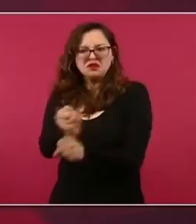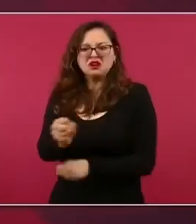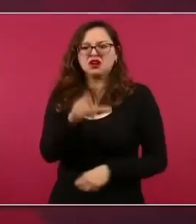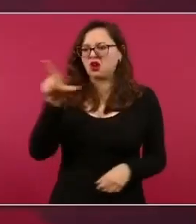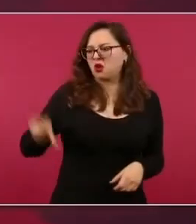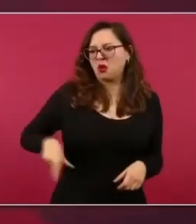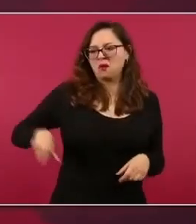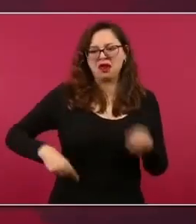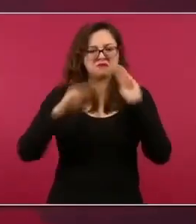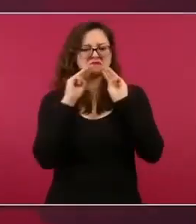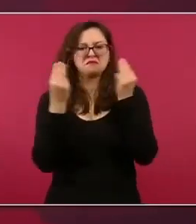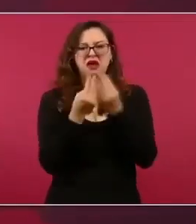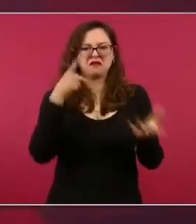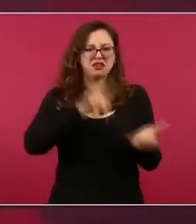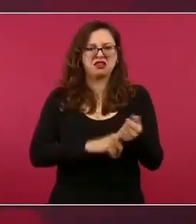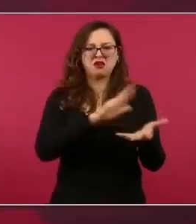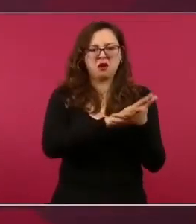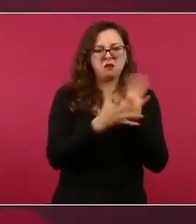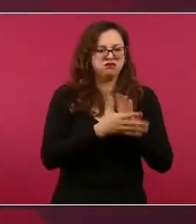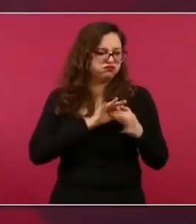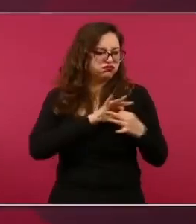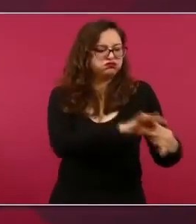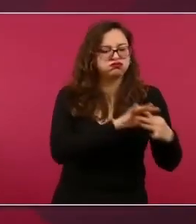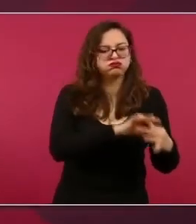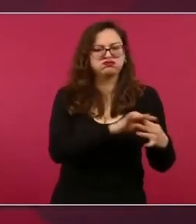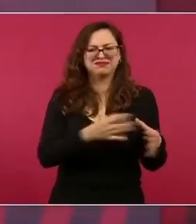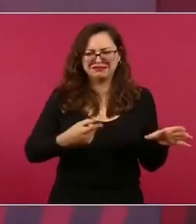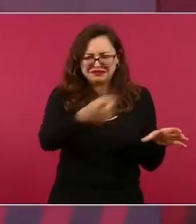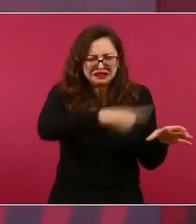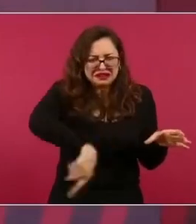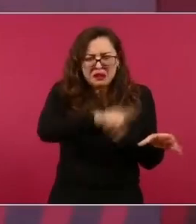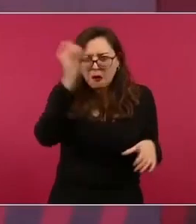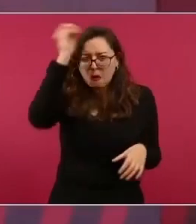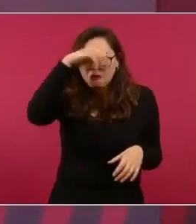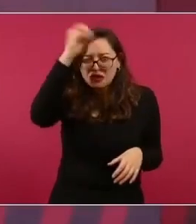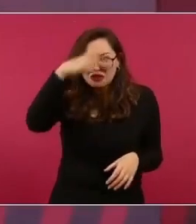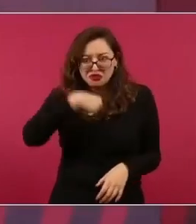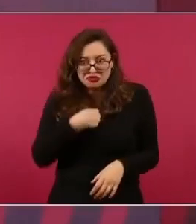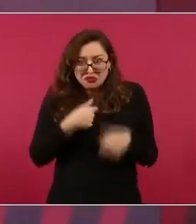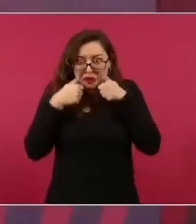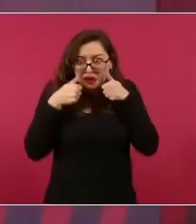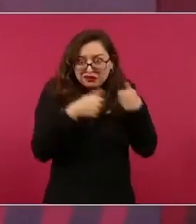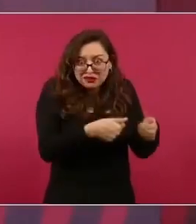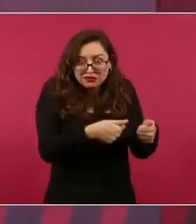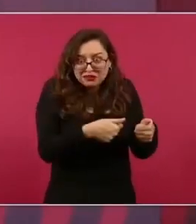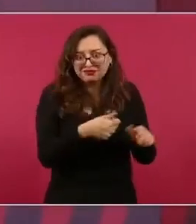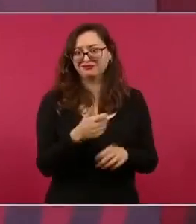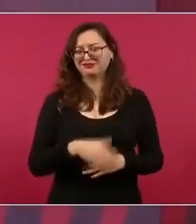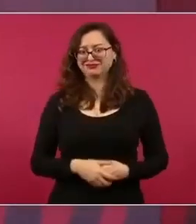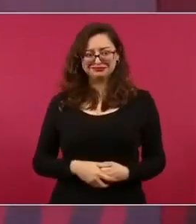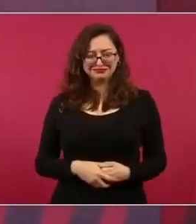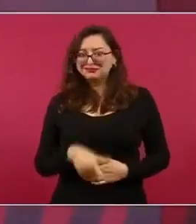estaba en manos de la delincuencia? ¿Con qué autoridad moral hablan estas